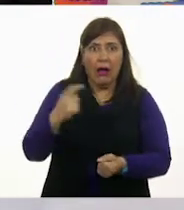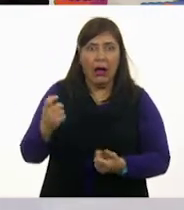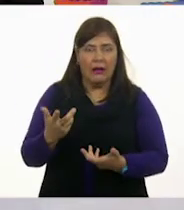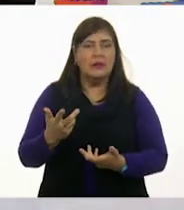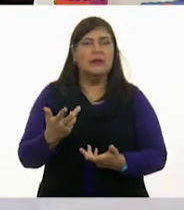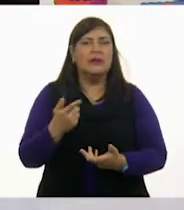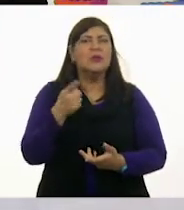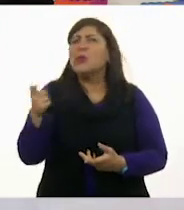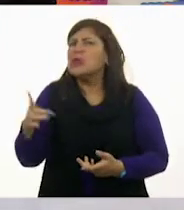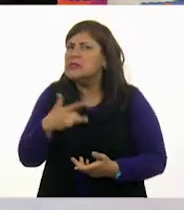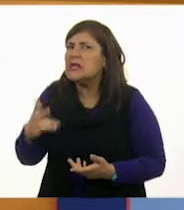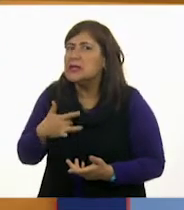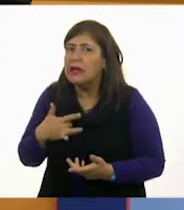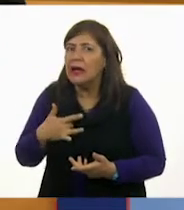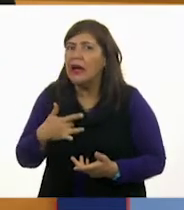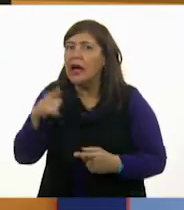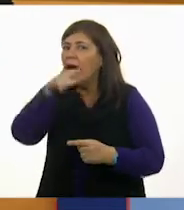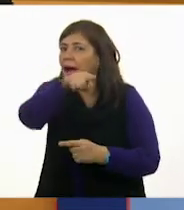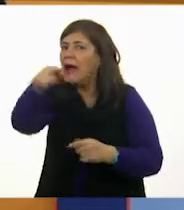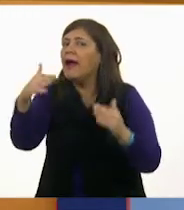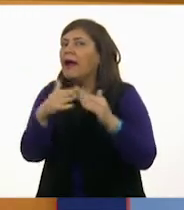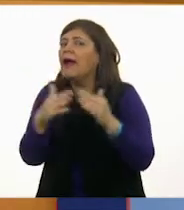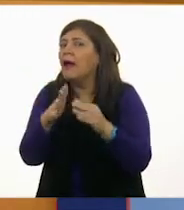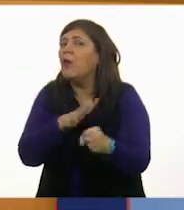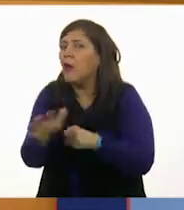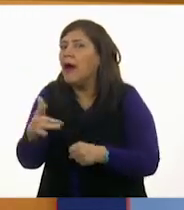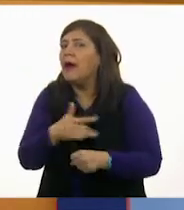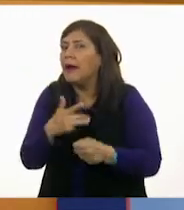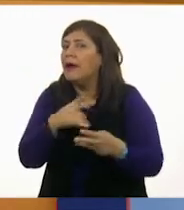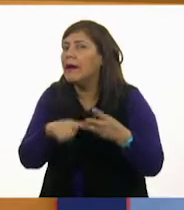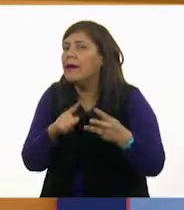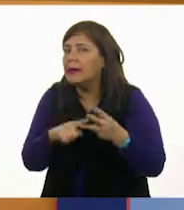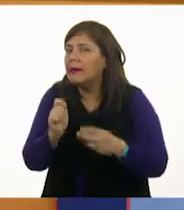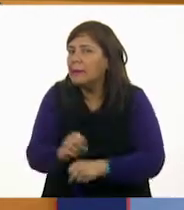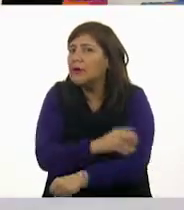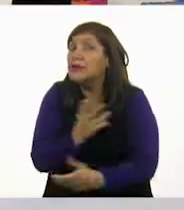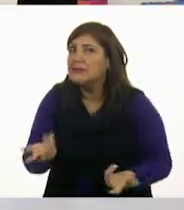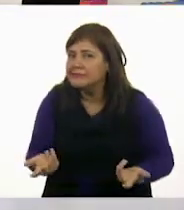¿Qué sientes? ¿Qué sienten en casa? ¿Cuál es esa emoción?